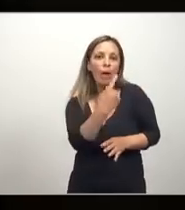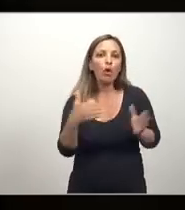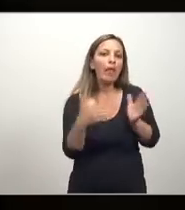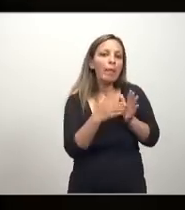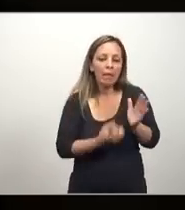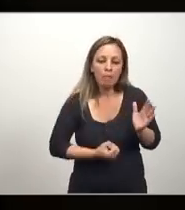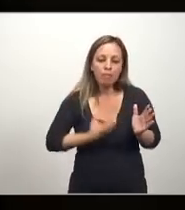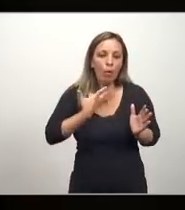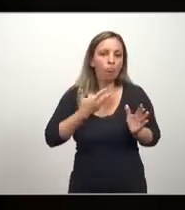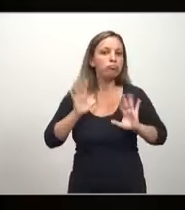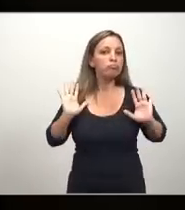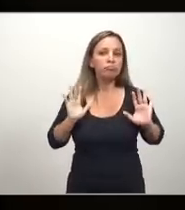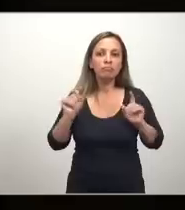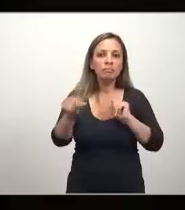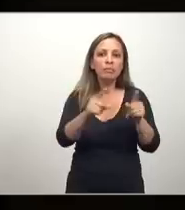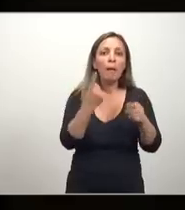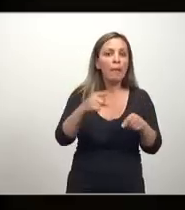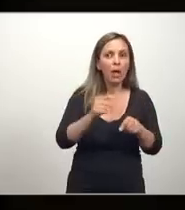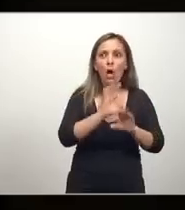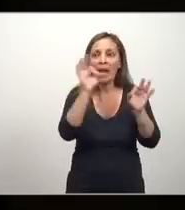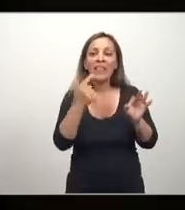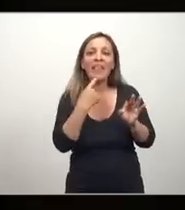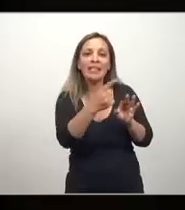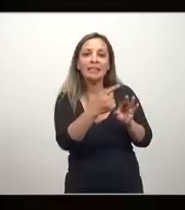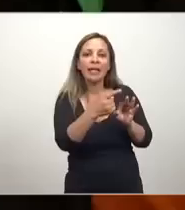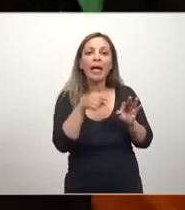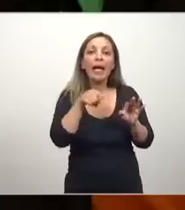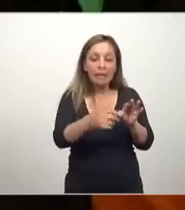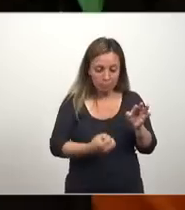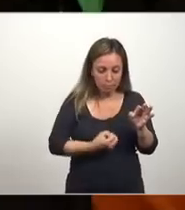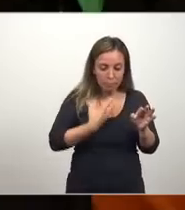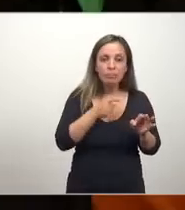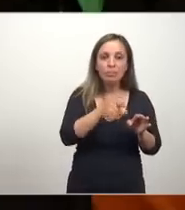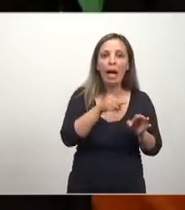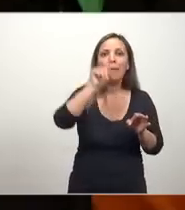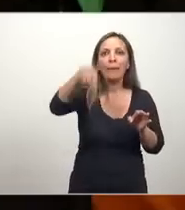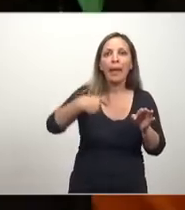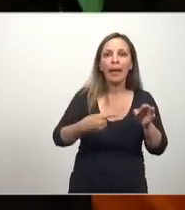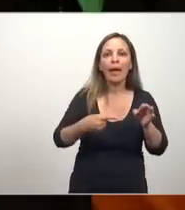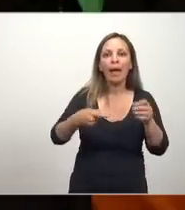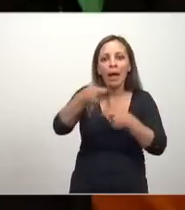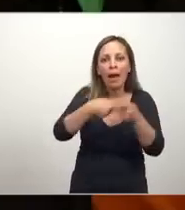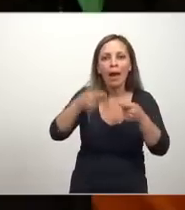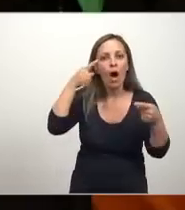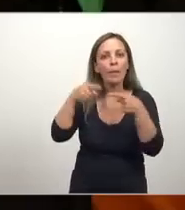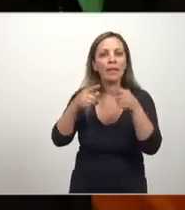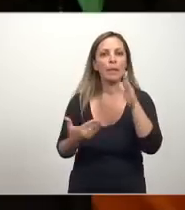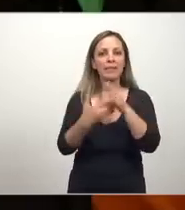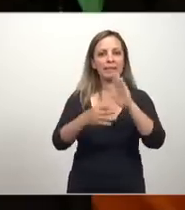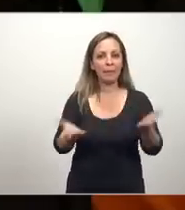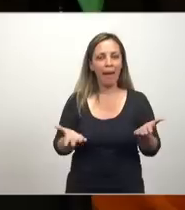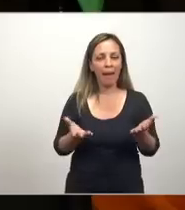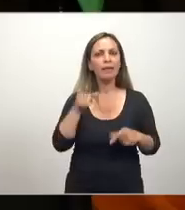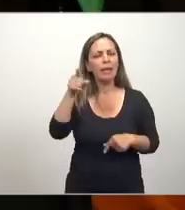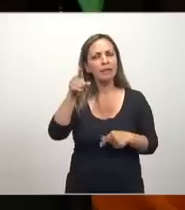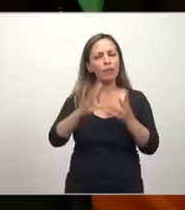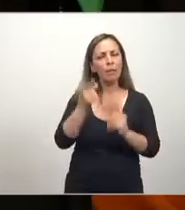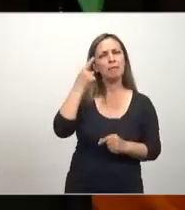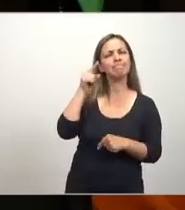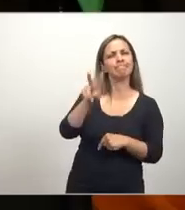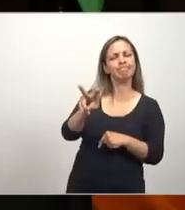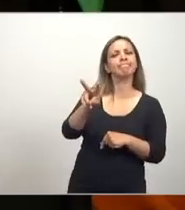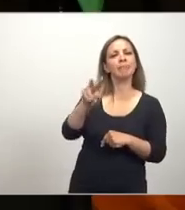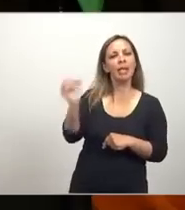pero en ningún lado implica que el motor debe ser el fin del lucro. Y esto es muy importante. No sólo que